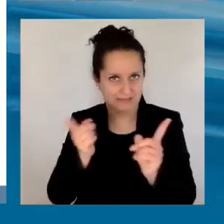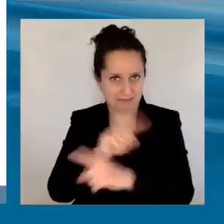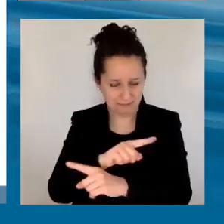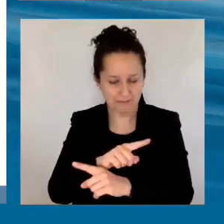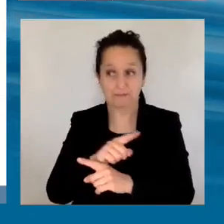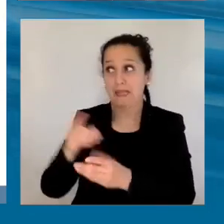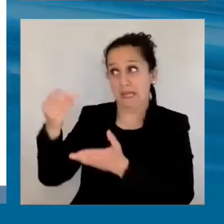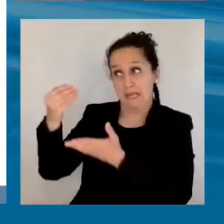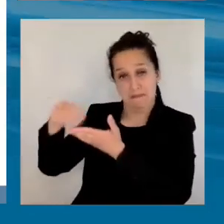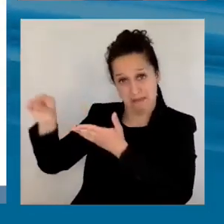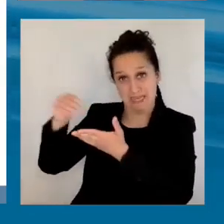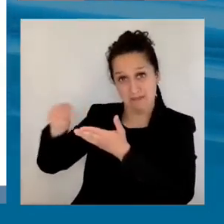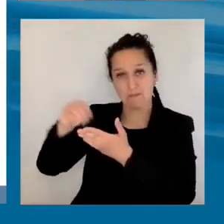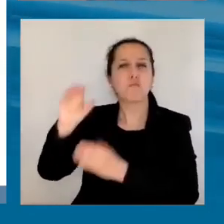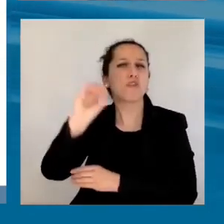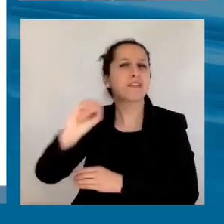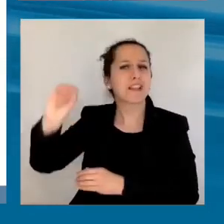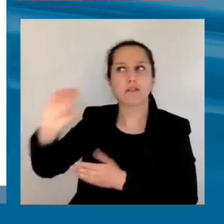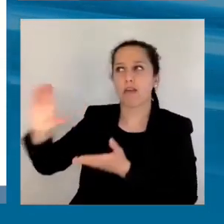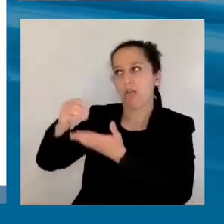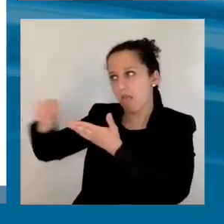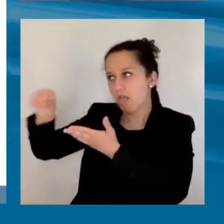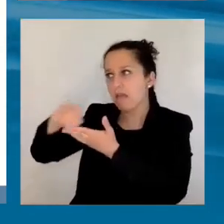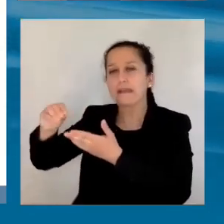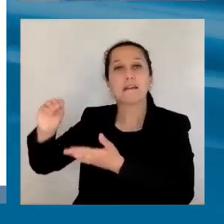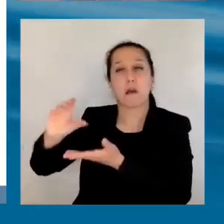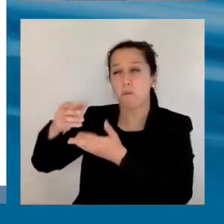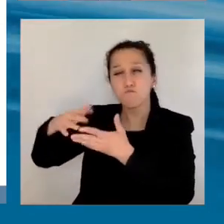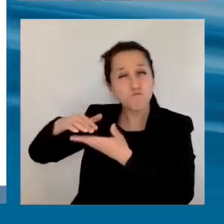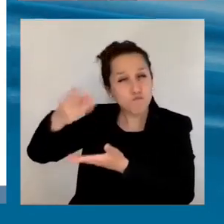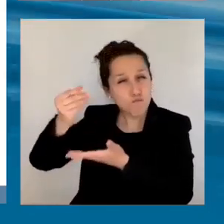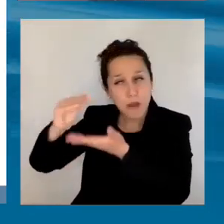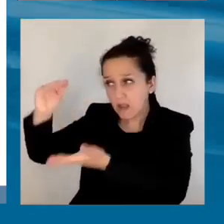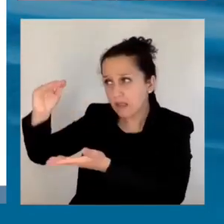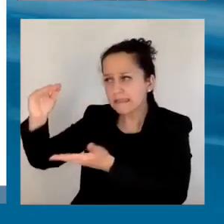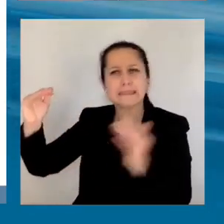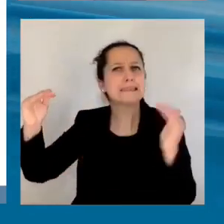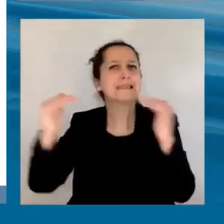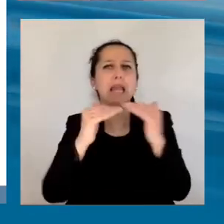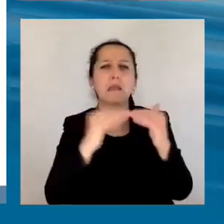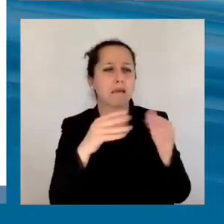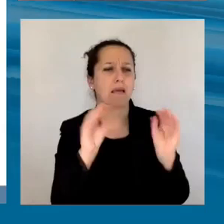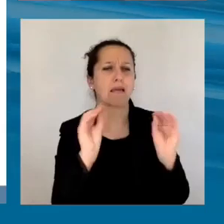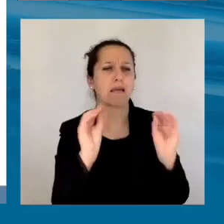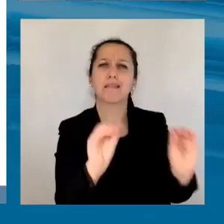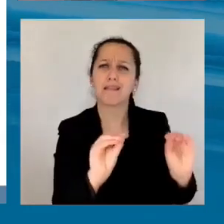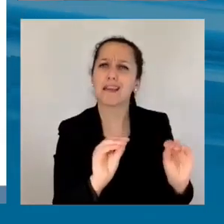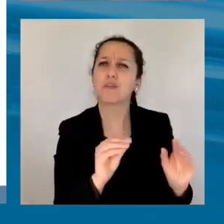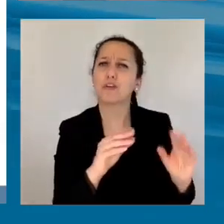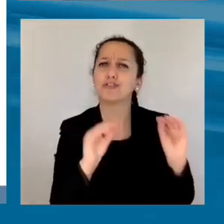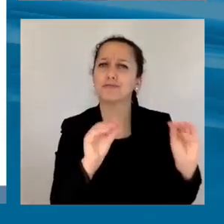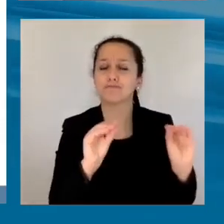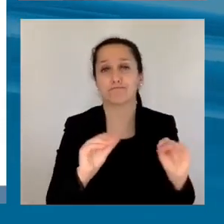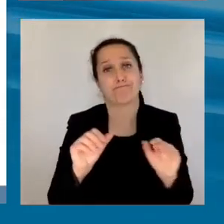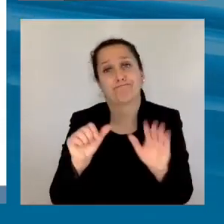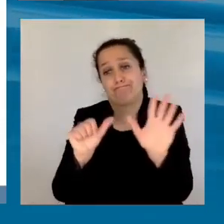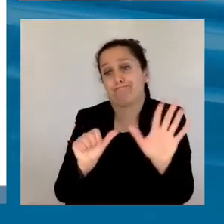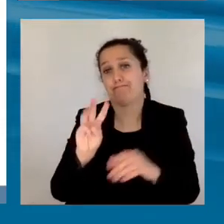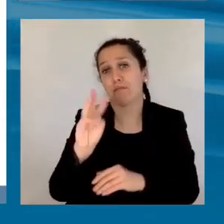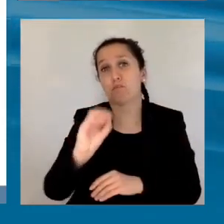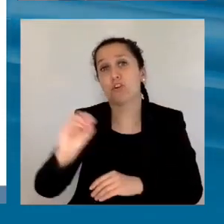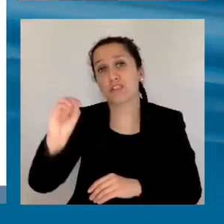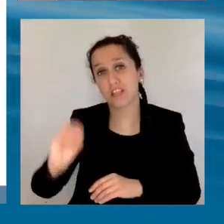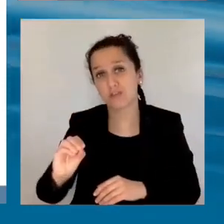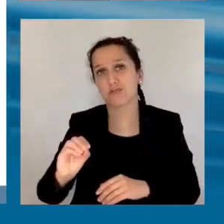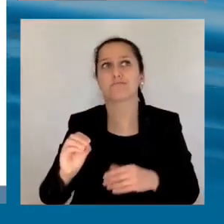intereses como porcentaje de lo que pagan en educación o invierten en educación, 63% con respecto a salud, 64% con respecto